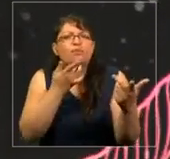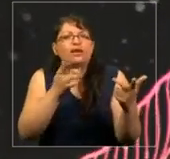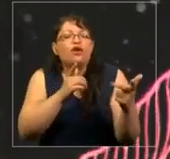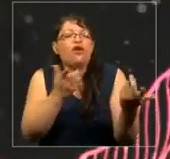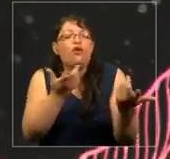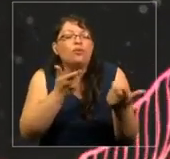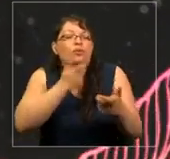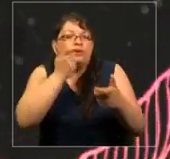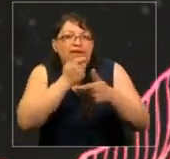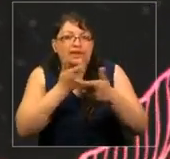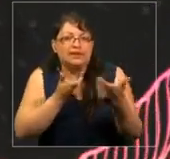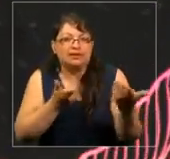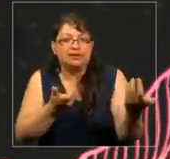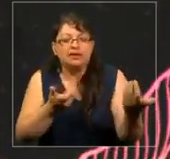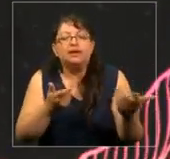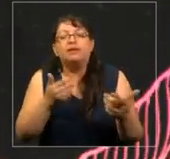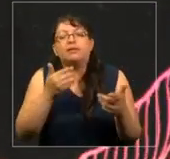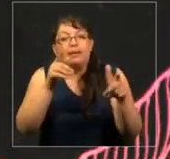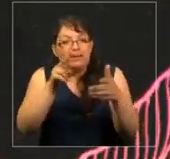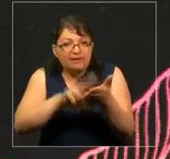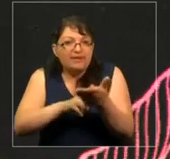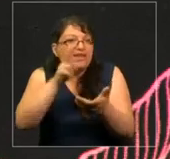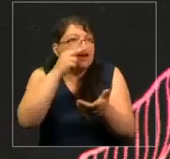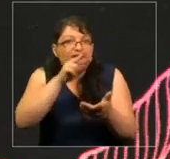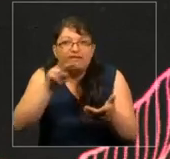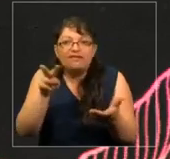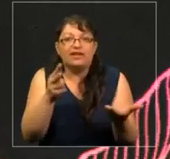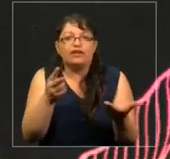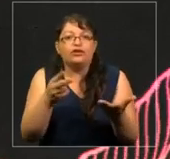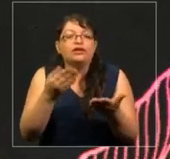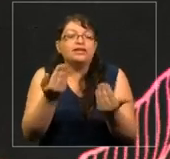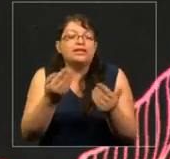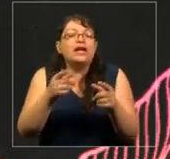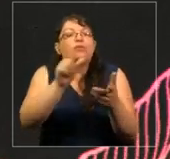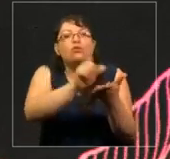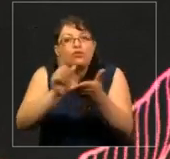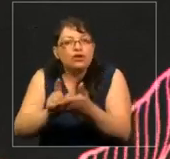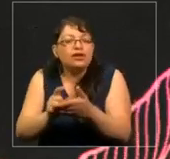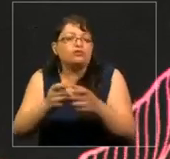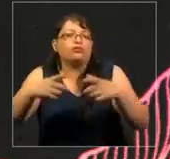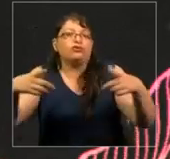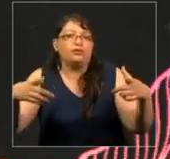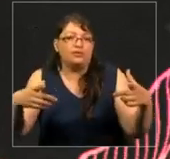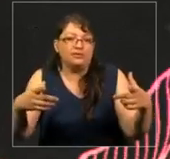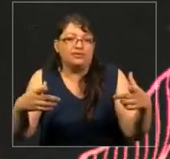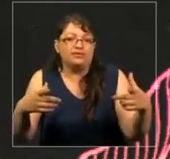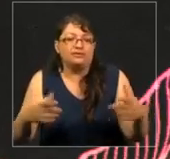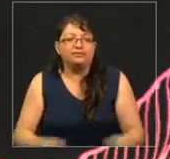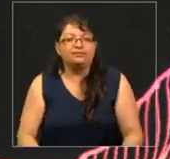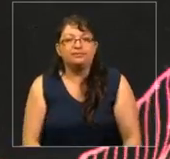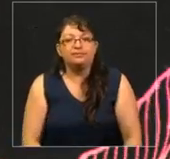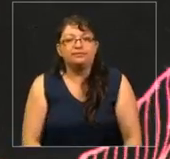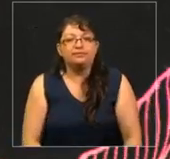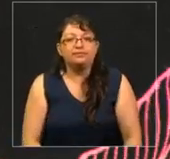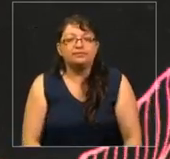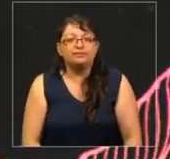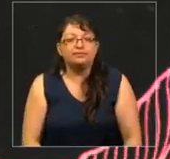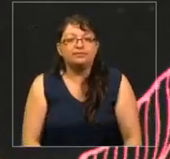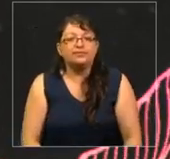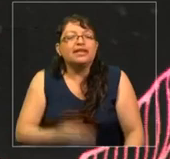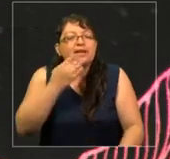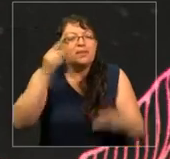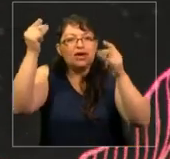para realmente vernos, tenemos que crear más espacios, tenemos que extender las fronteras, expandir